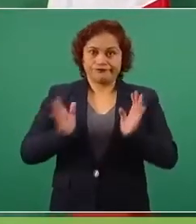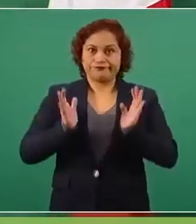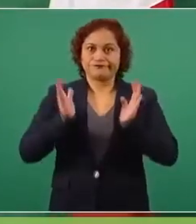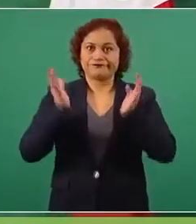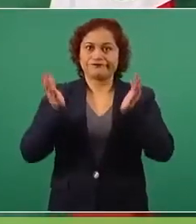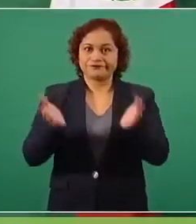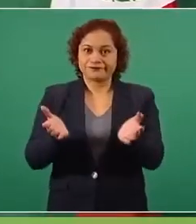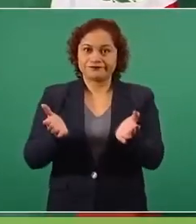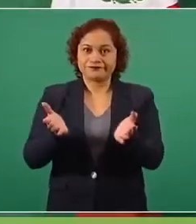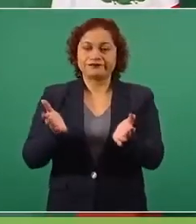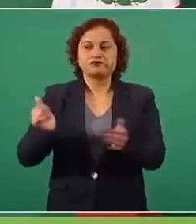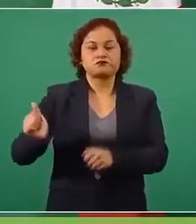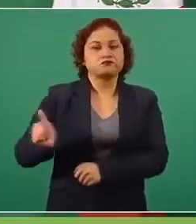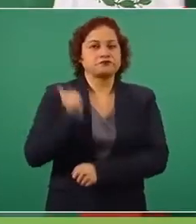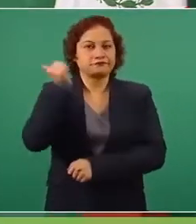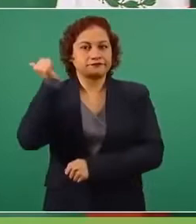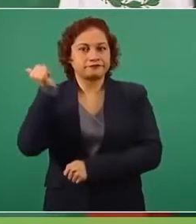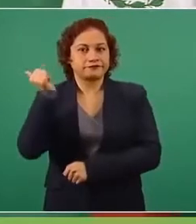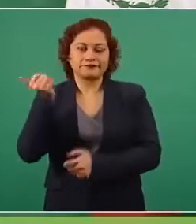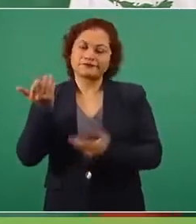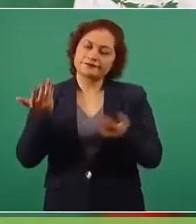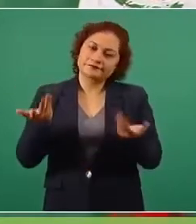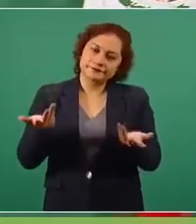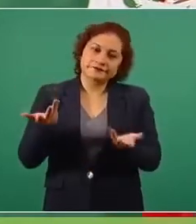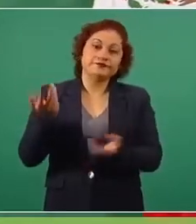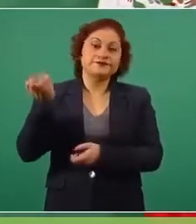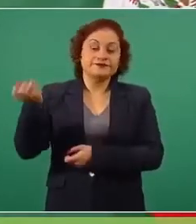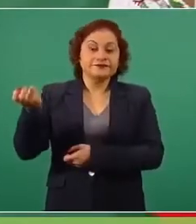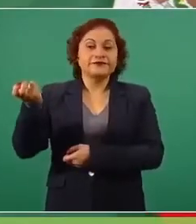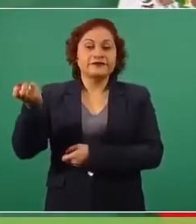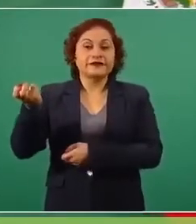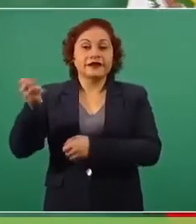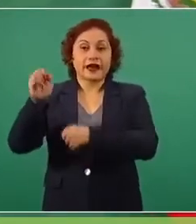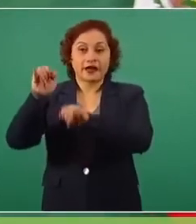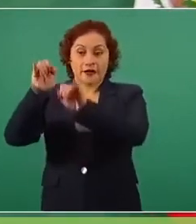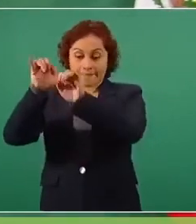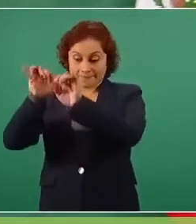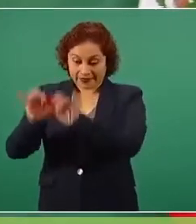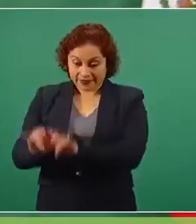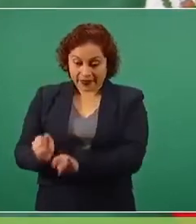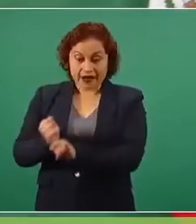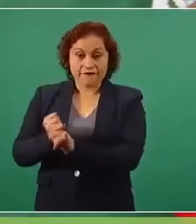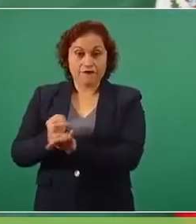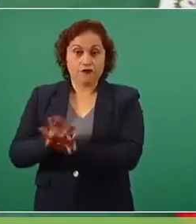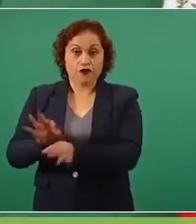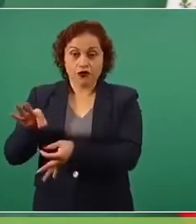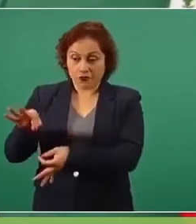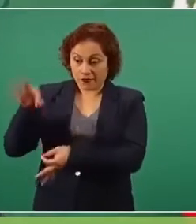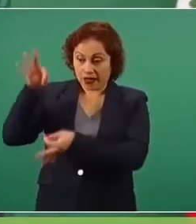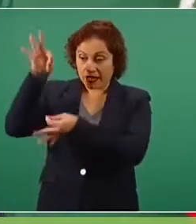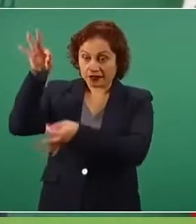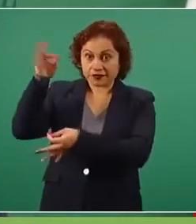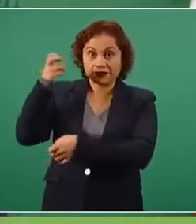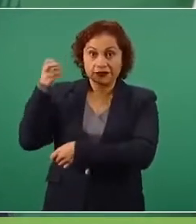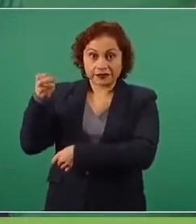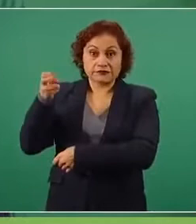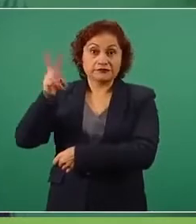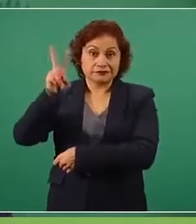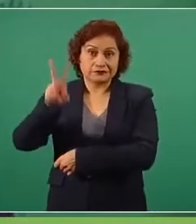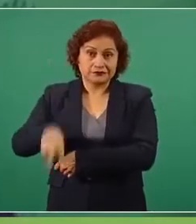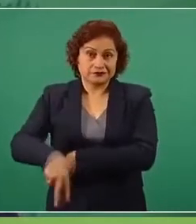con esta información distorsionada completamente de la Auditoría